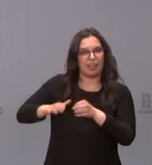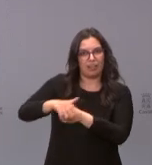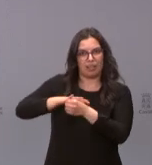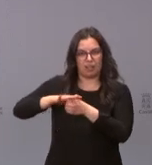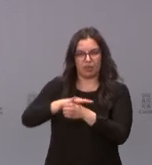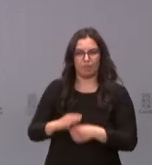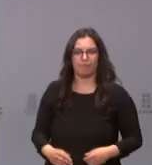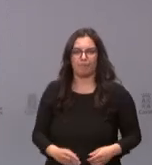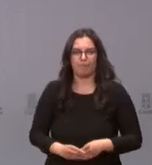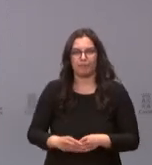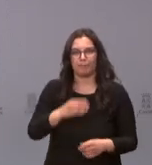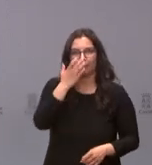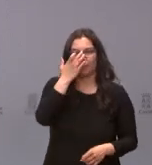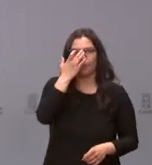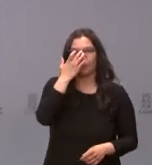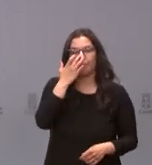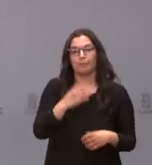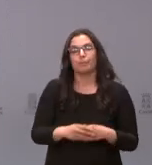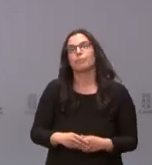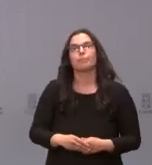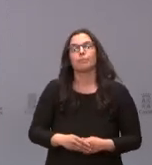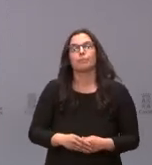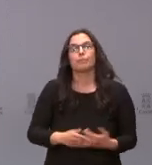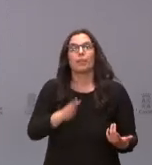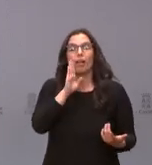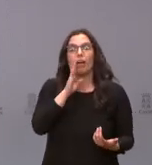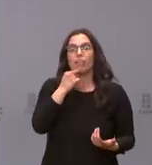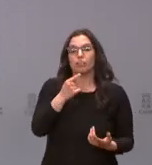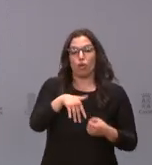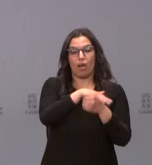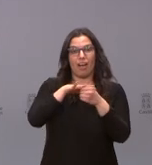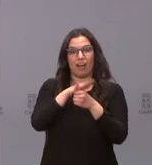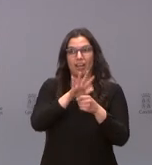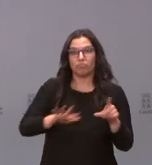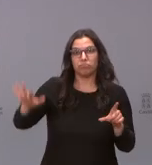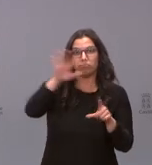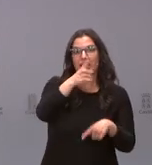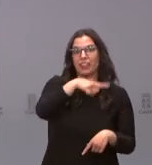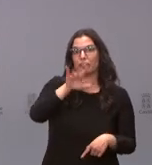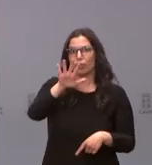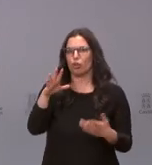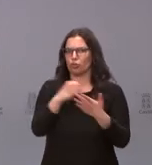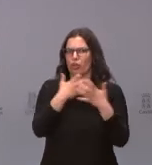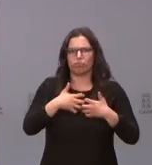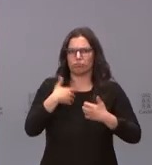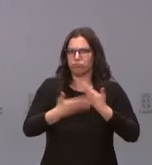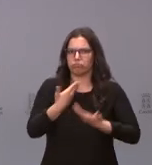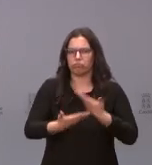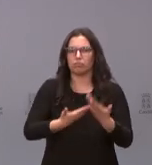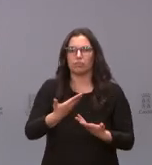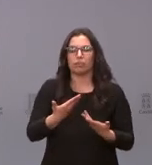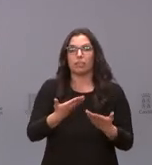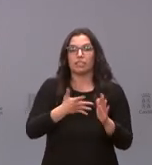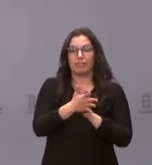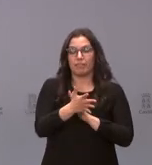todas estas zonas. Bueno, la organización, como ya dije antes, son 105 zonas, son zonas de carácter funcional y, por tanto, son